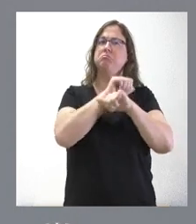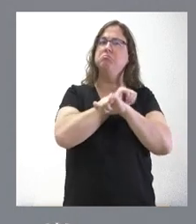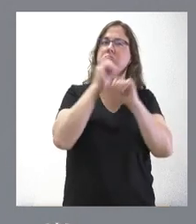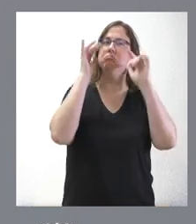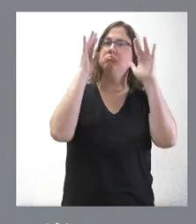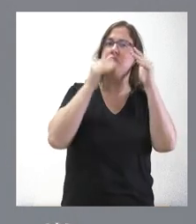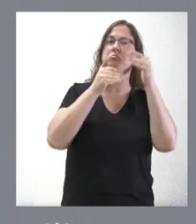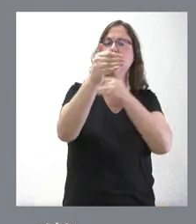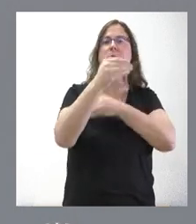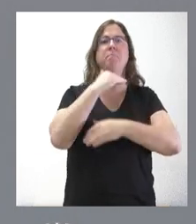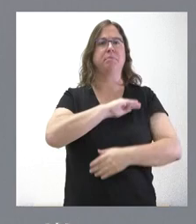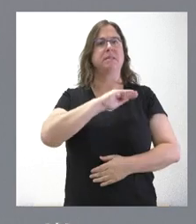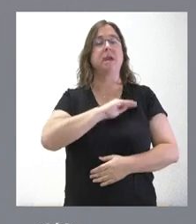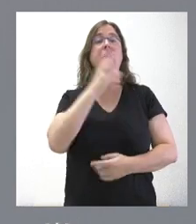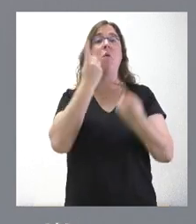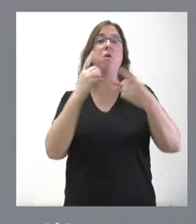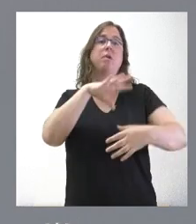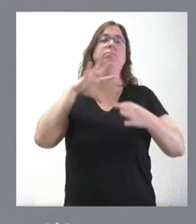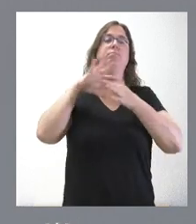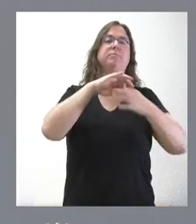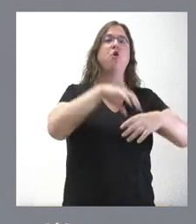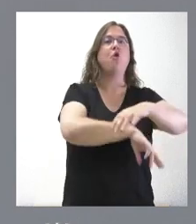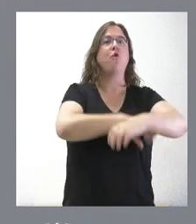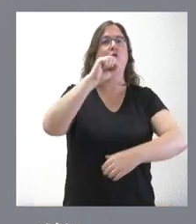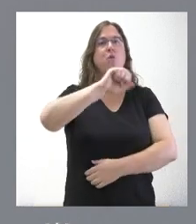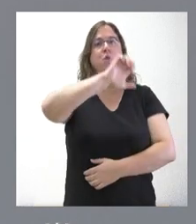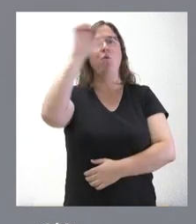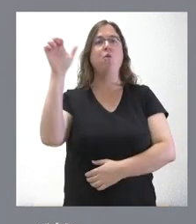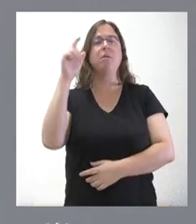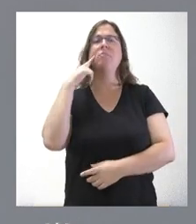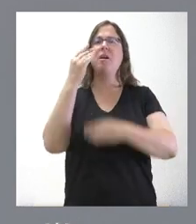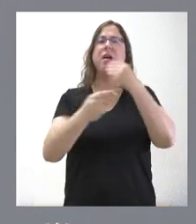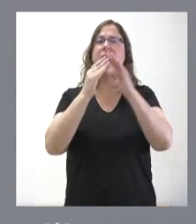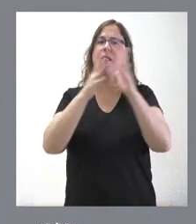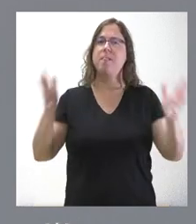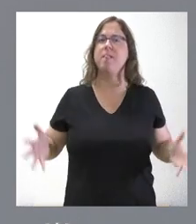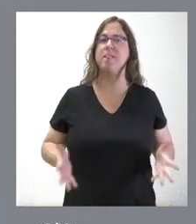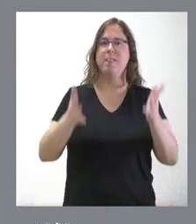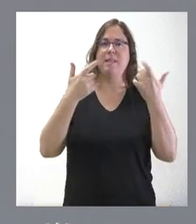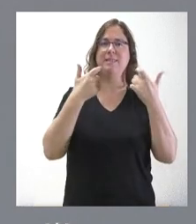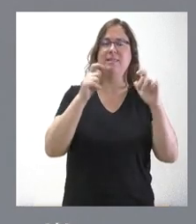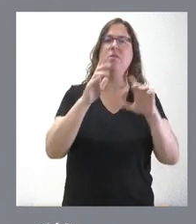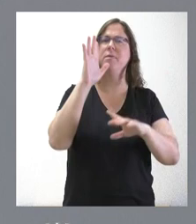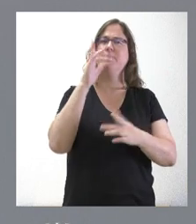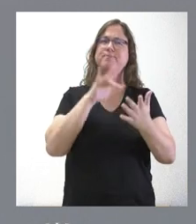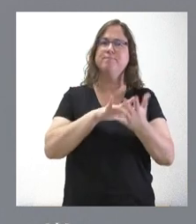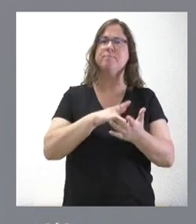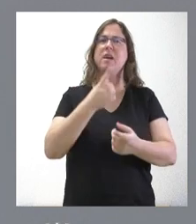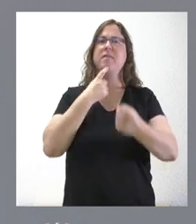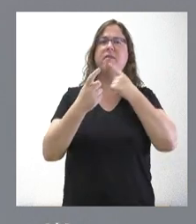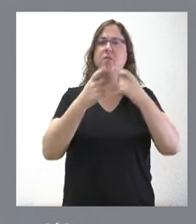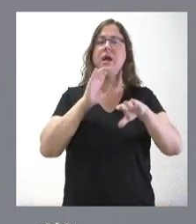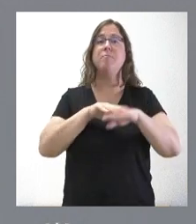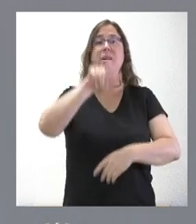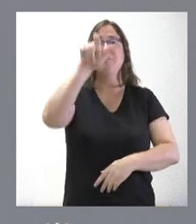algunas de ellas vinculadas a los fondos europeos que están impulsando este sector en términos de actividad, pero que tiene algunas dificultades de encontrar personal